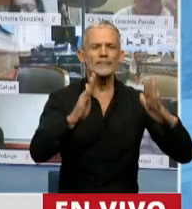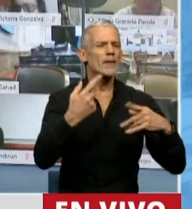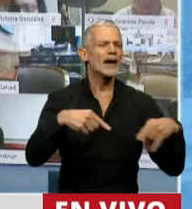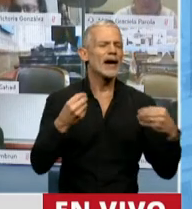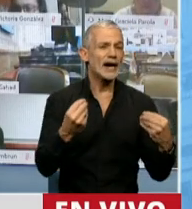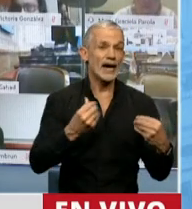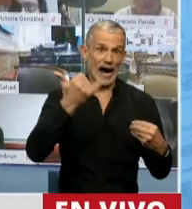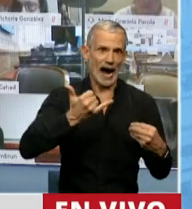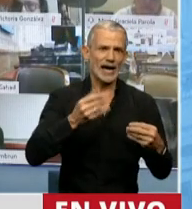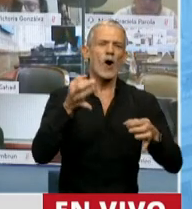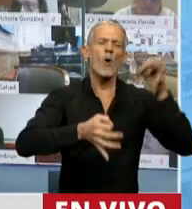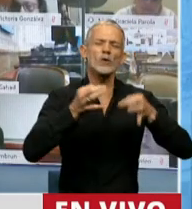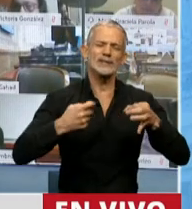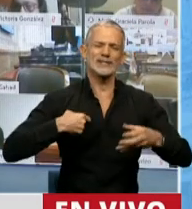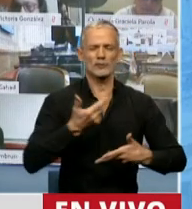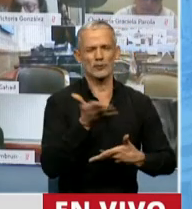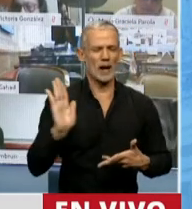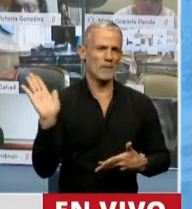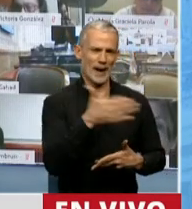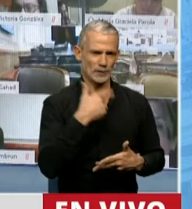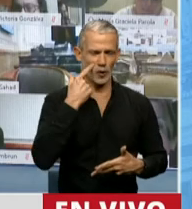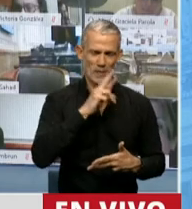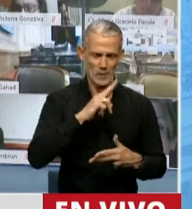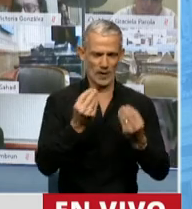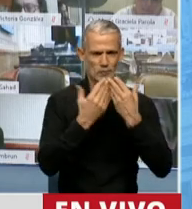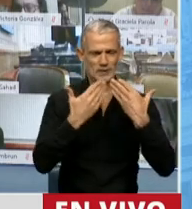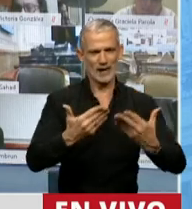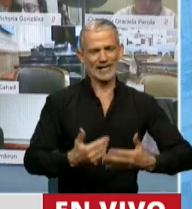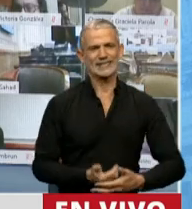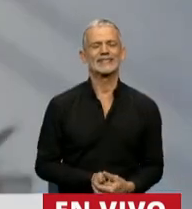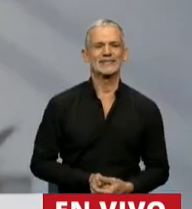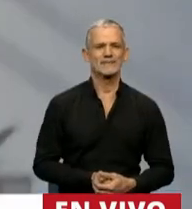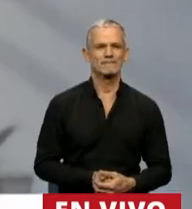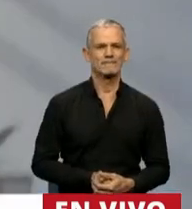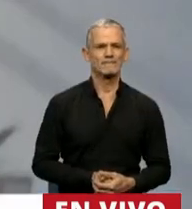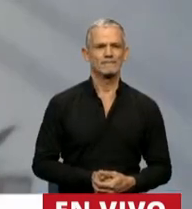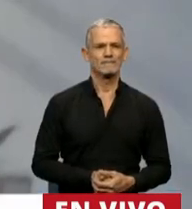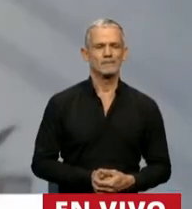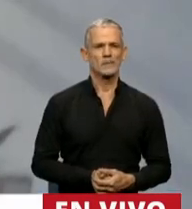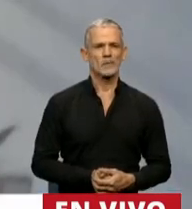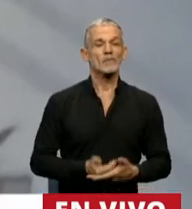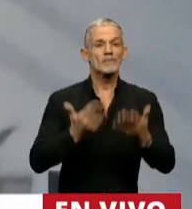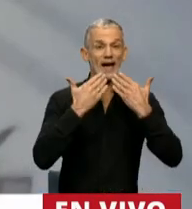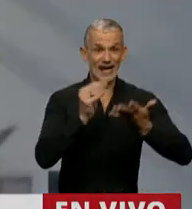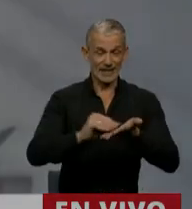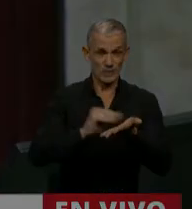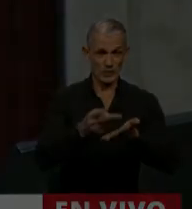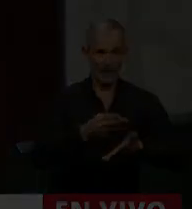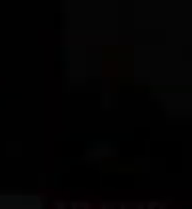con que haya más justicia social para todos y todas. Muchas gracias, señor presidente. Gracias, diputada.